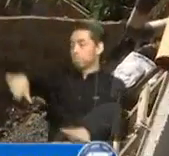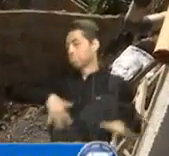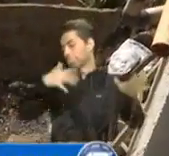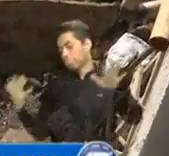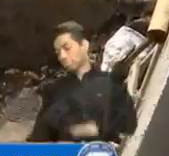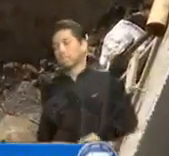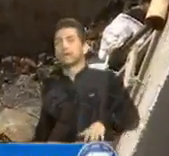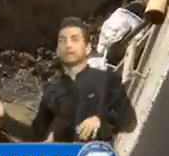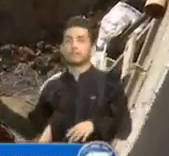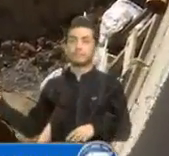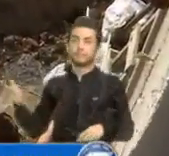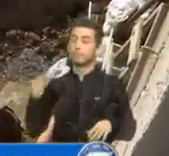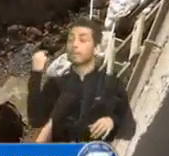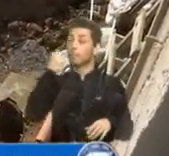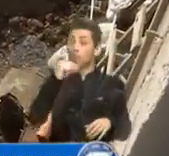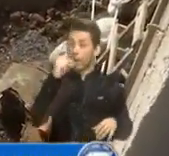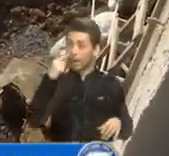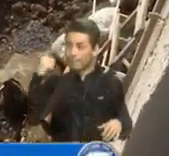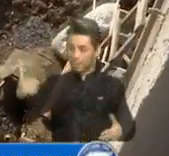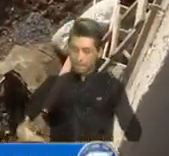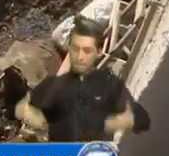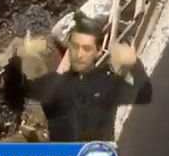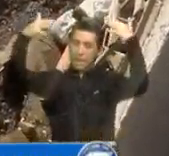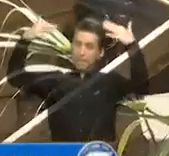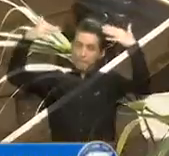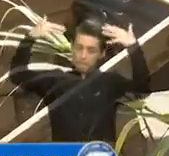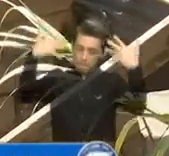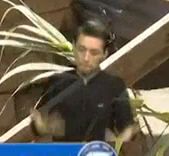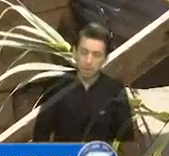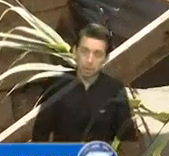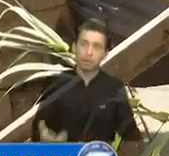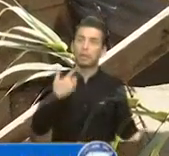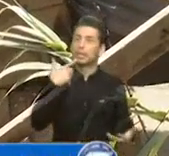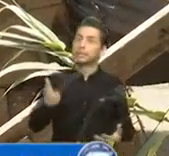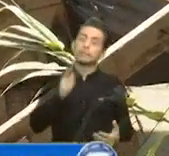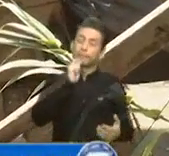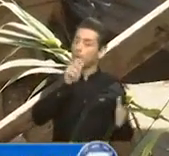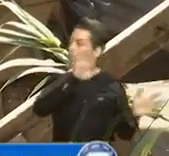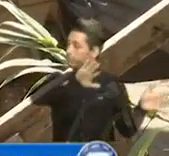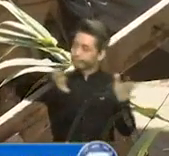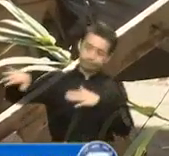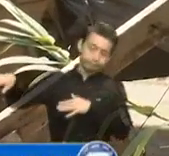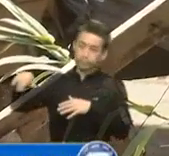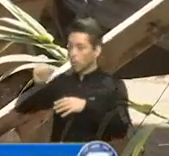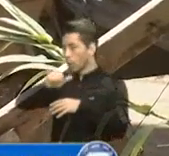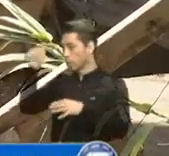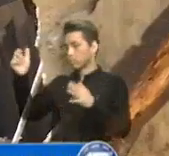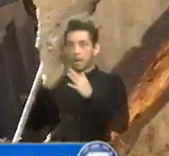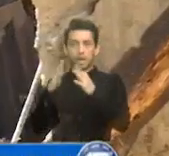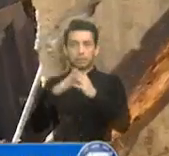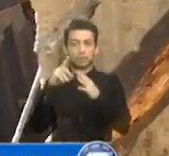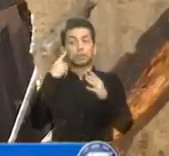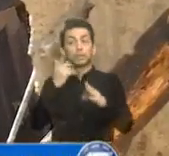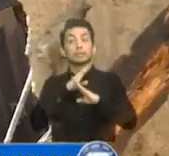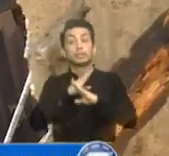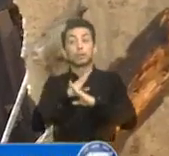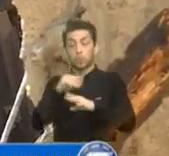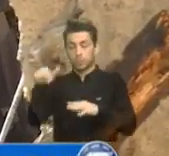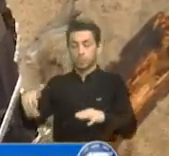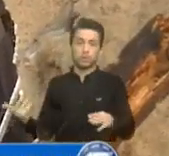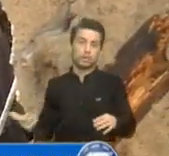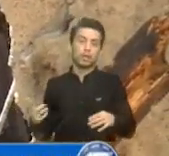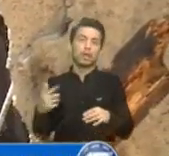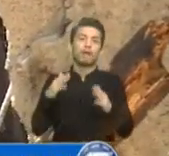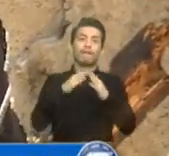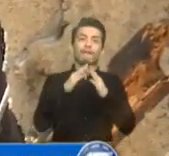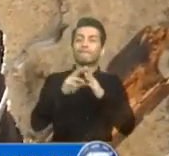vive en la casa donde cayó la pared se retiró del lugar por seguridad y pasó la noche en otra vivienda, mientras los vecinos de este inmueble